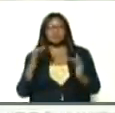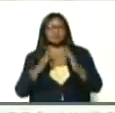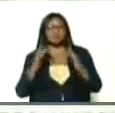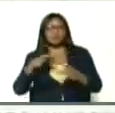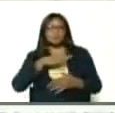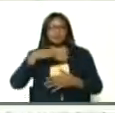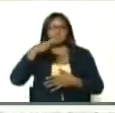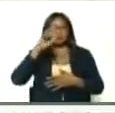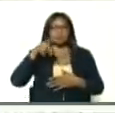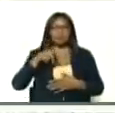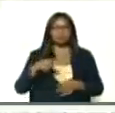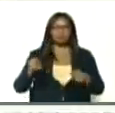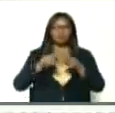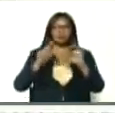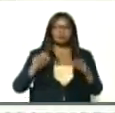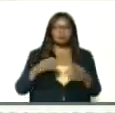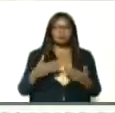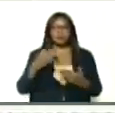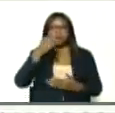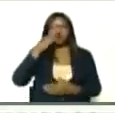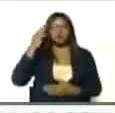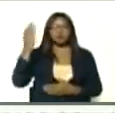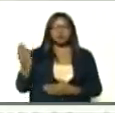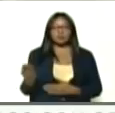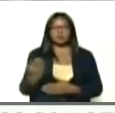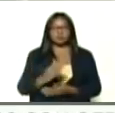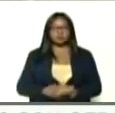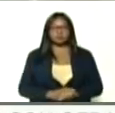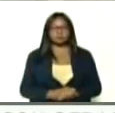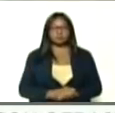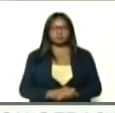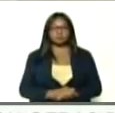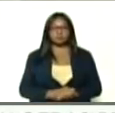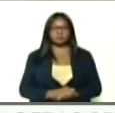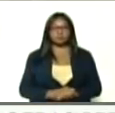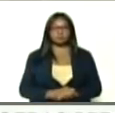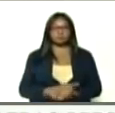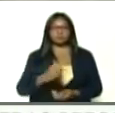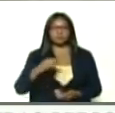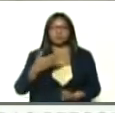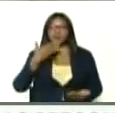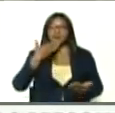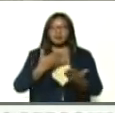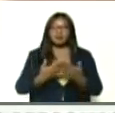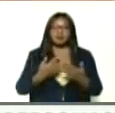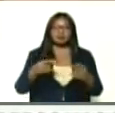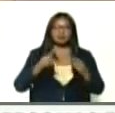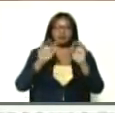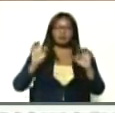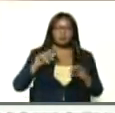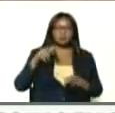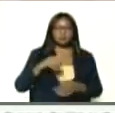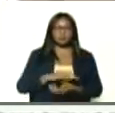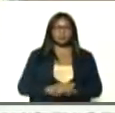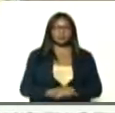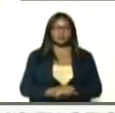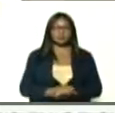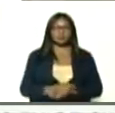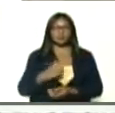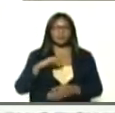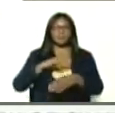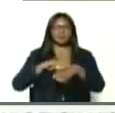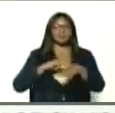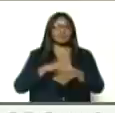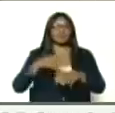espiritualmente, a nuestro, José Gregorio, Hernández, damos las gracias, por supuesto, a quienes, desde el Ministerio,